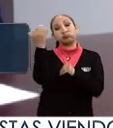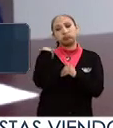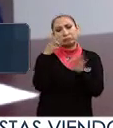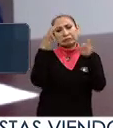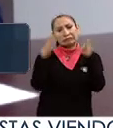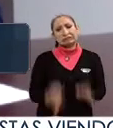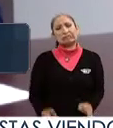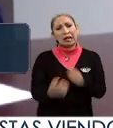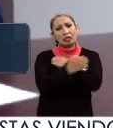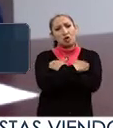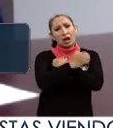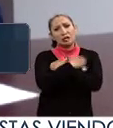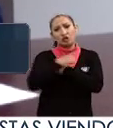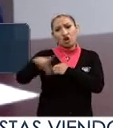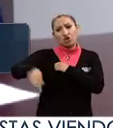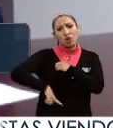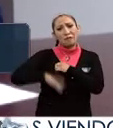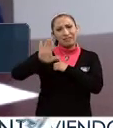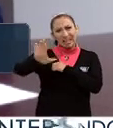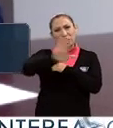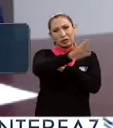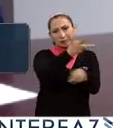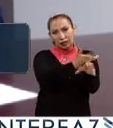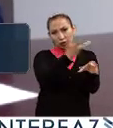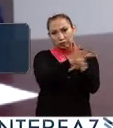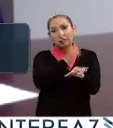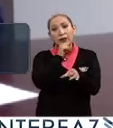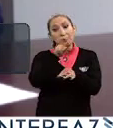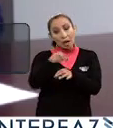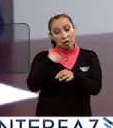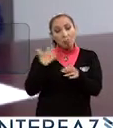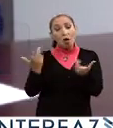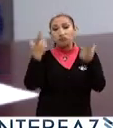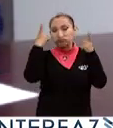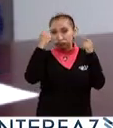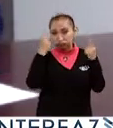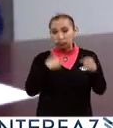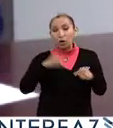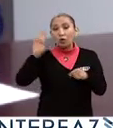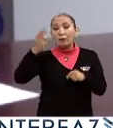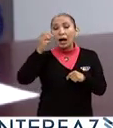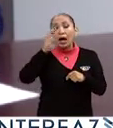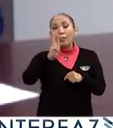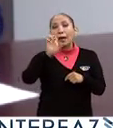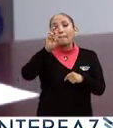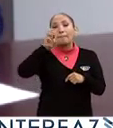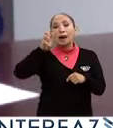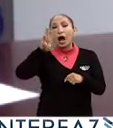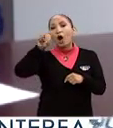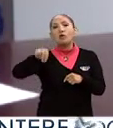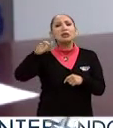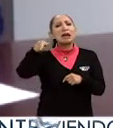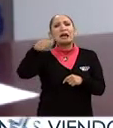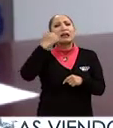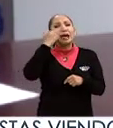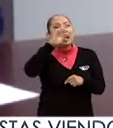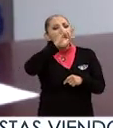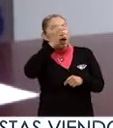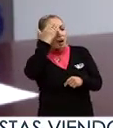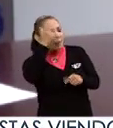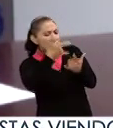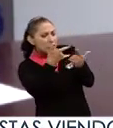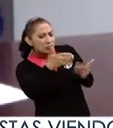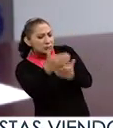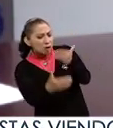consolidación de la educación pública en Estados Unidos y que también fue egresado de la Universidad de Brown, lo que hace es que busca reconocer la